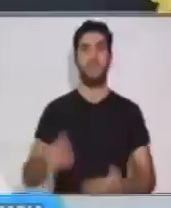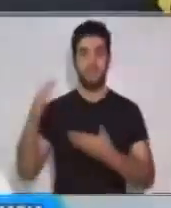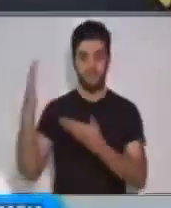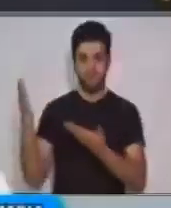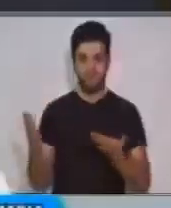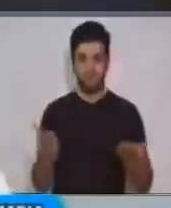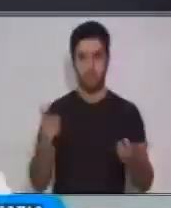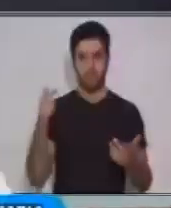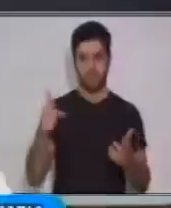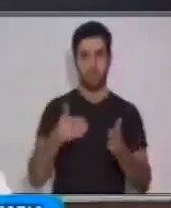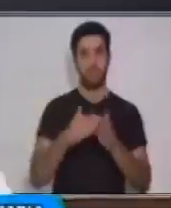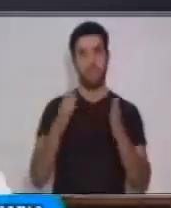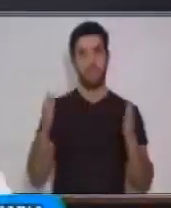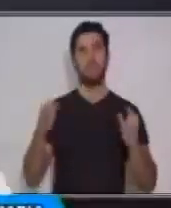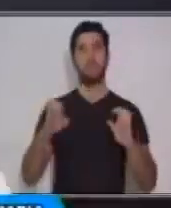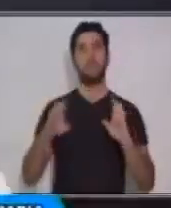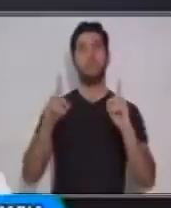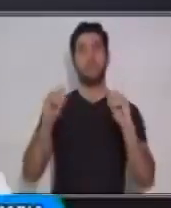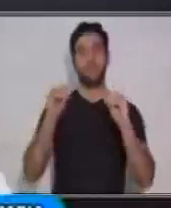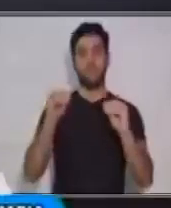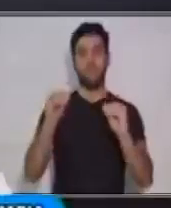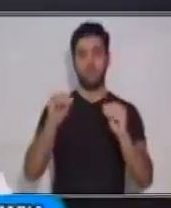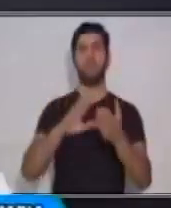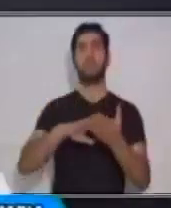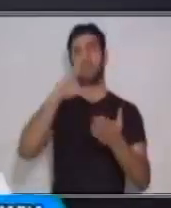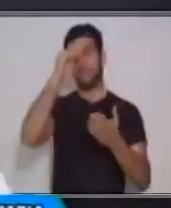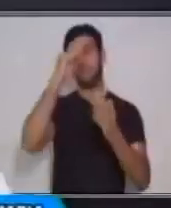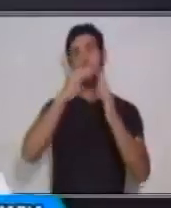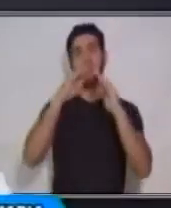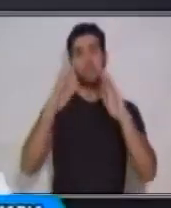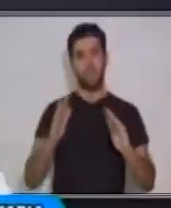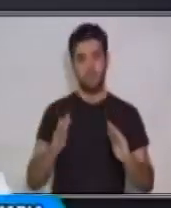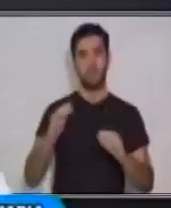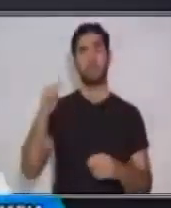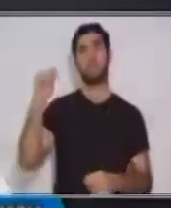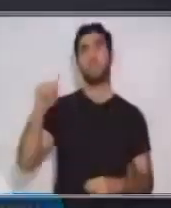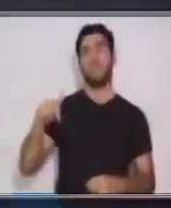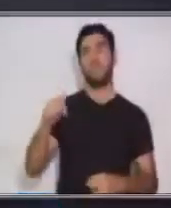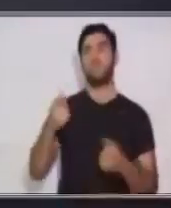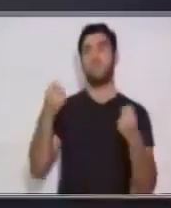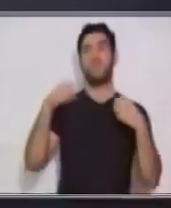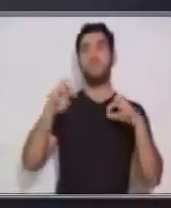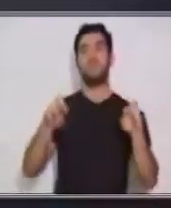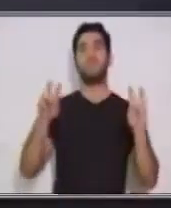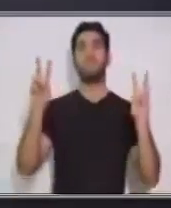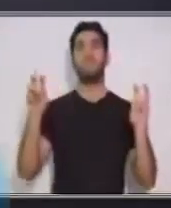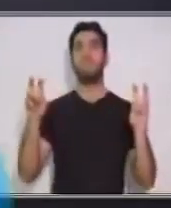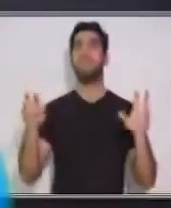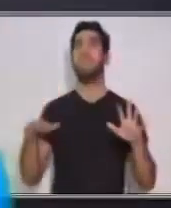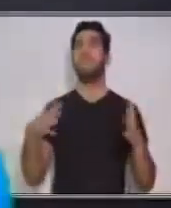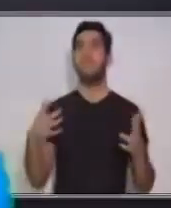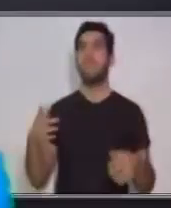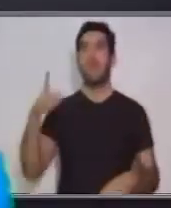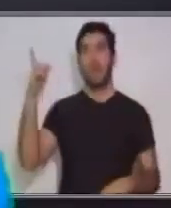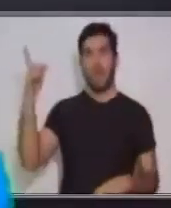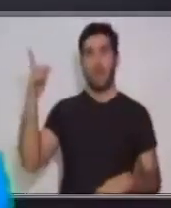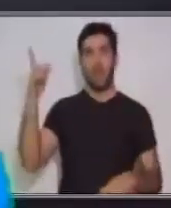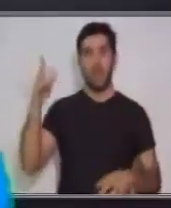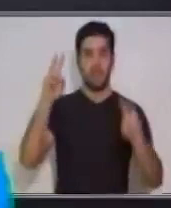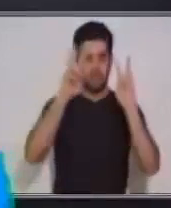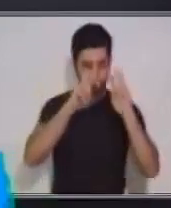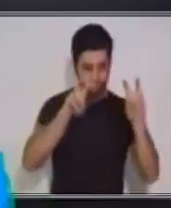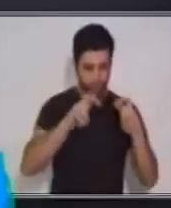Bienvenidos a este programa educativo Aprendo en Casa. Soy Lauren Calderón y en esta oportunidad vamos a trabajar el tema de comprensión